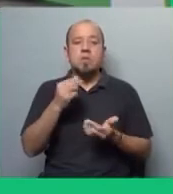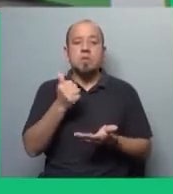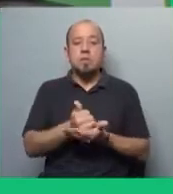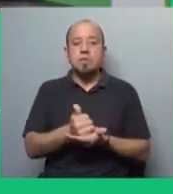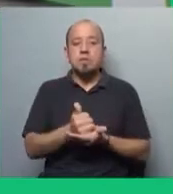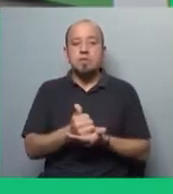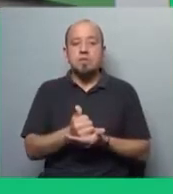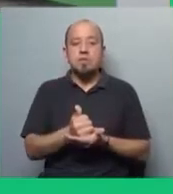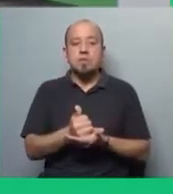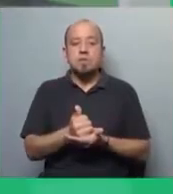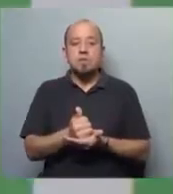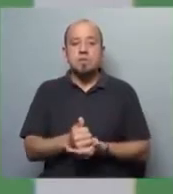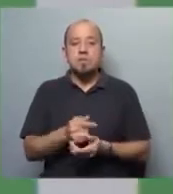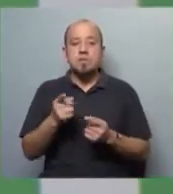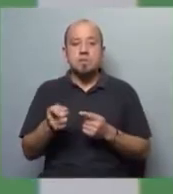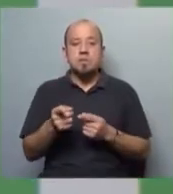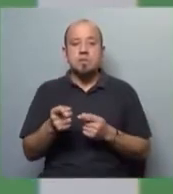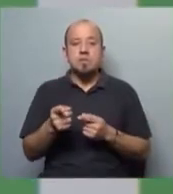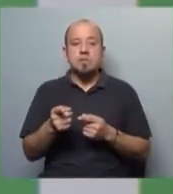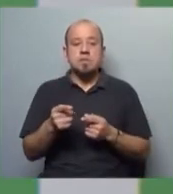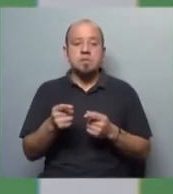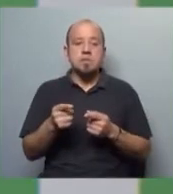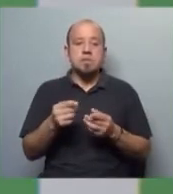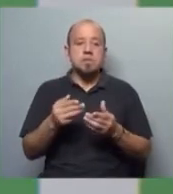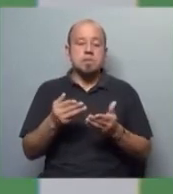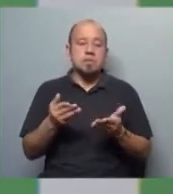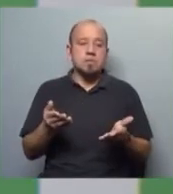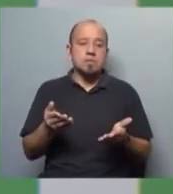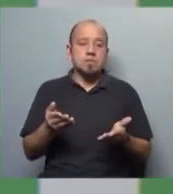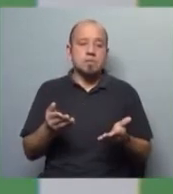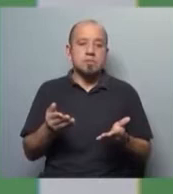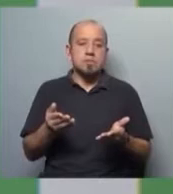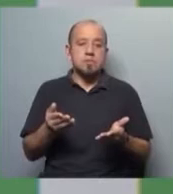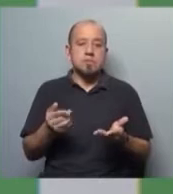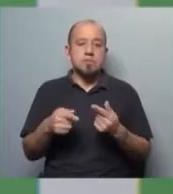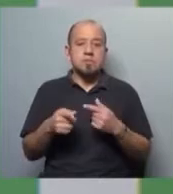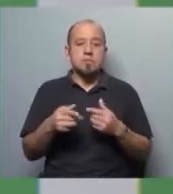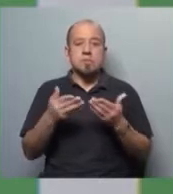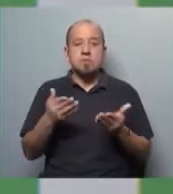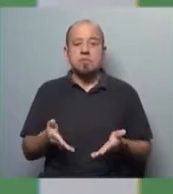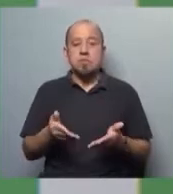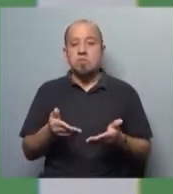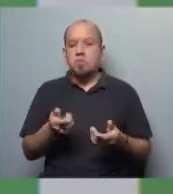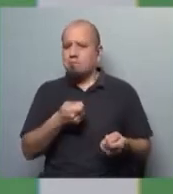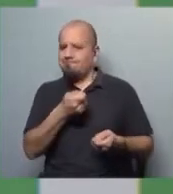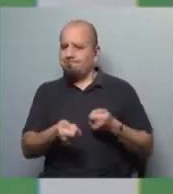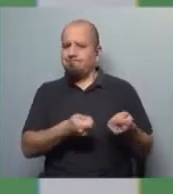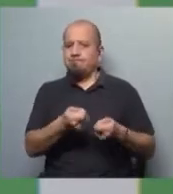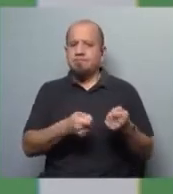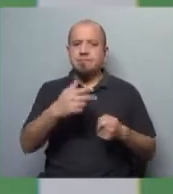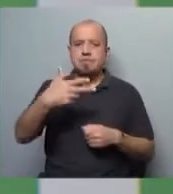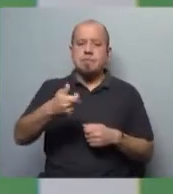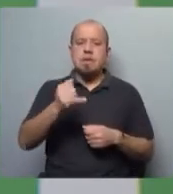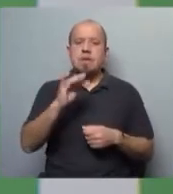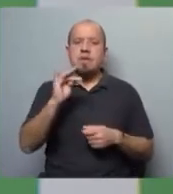graduación, digamos, como actores de la represión en Haití